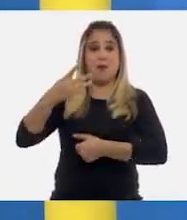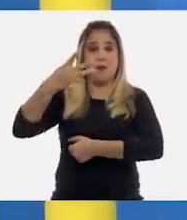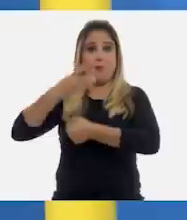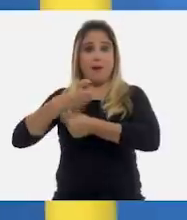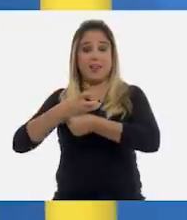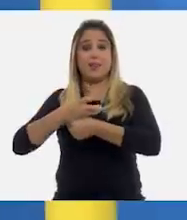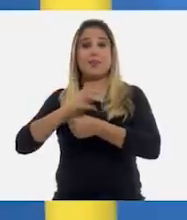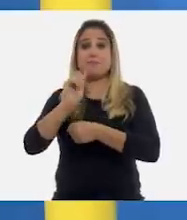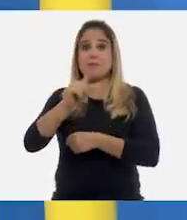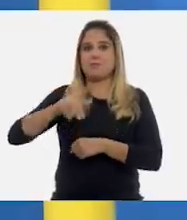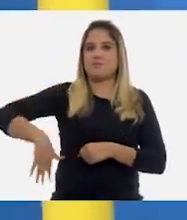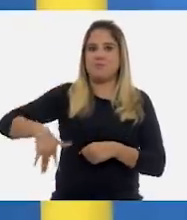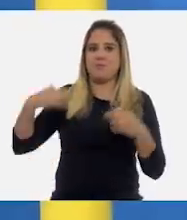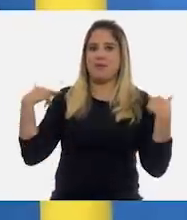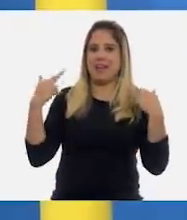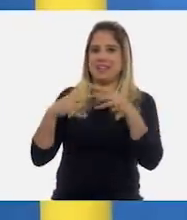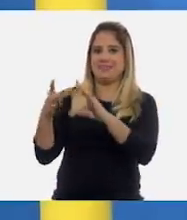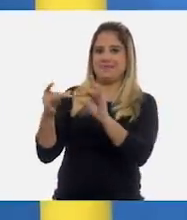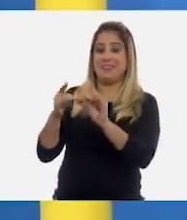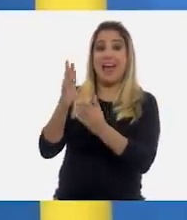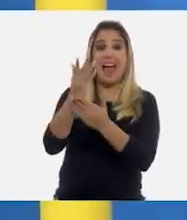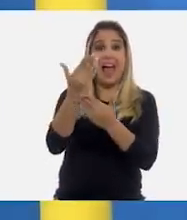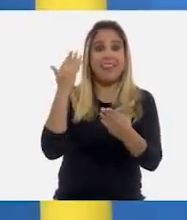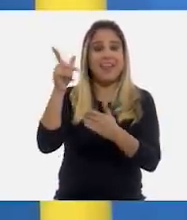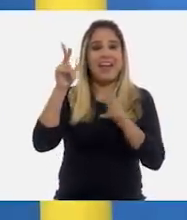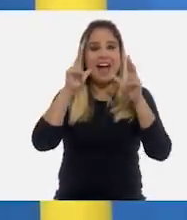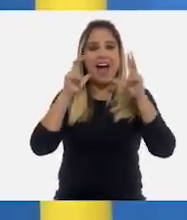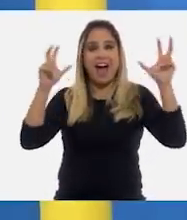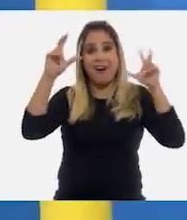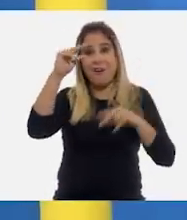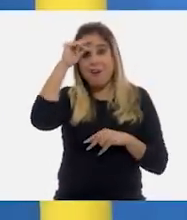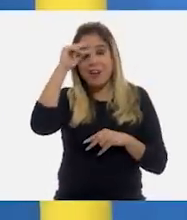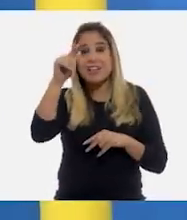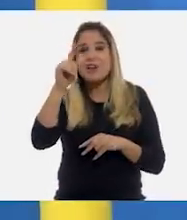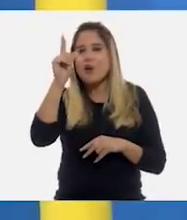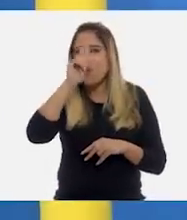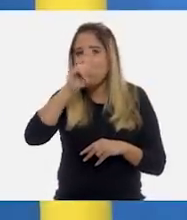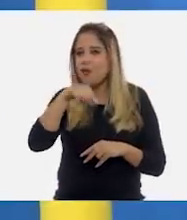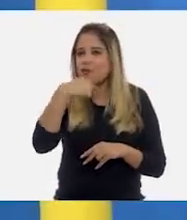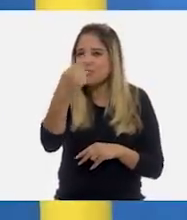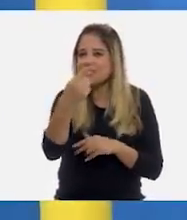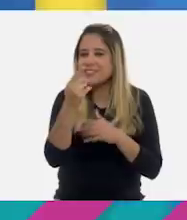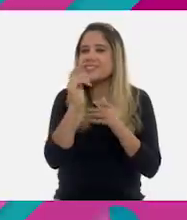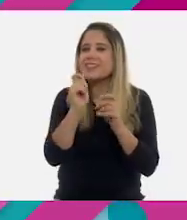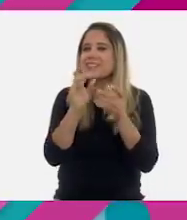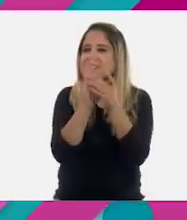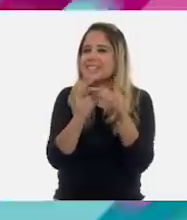maestra. Pero antes de empezar, vamos con Ajo Listo, que nos tiene un consejo. ¡Comenzamos!